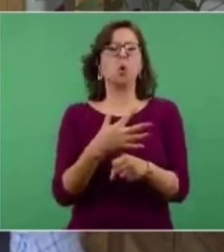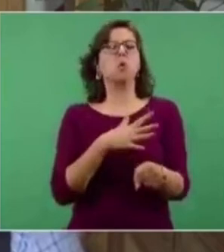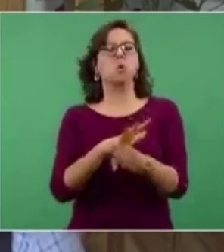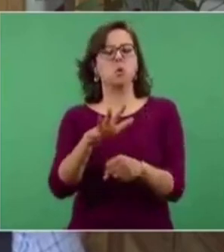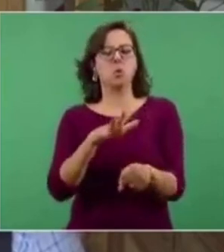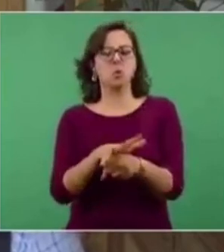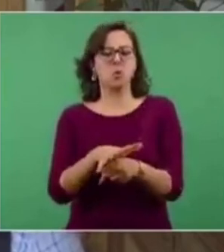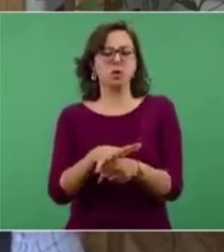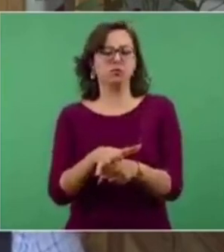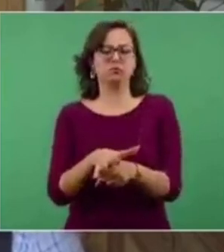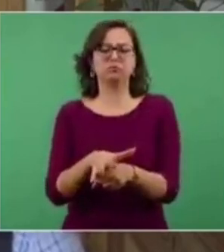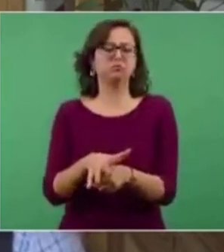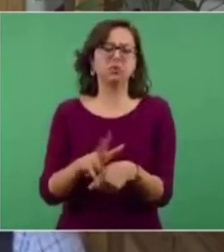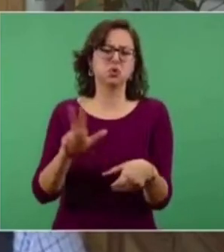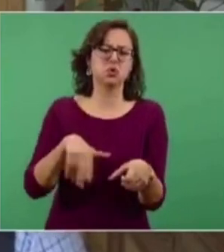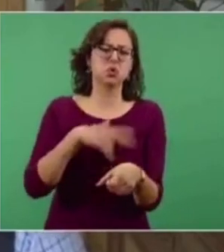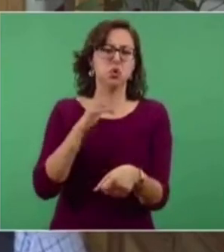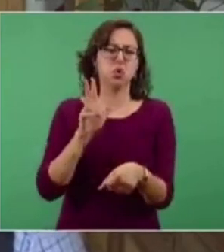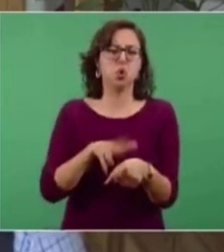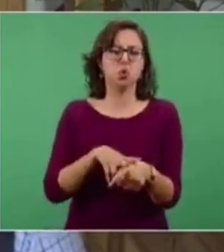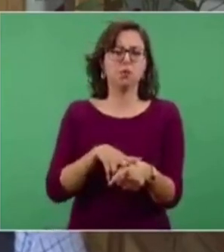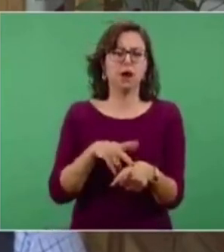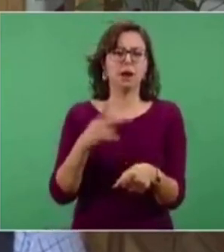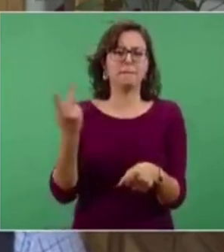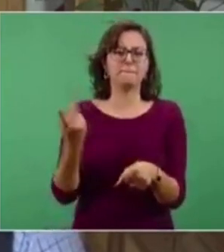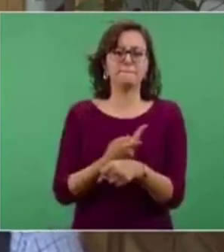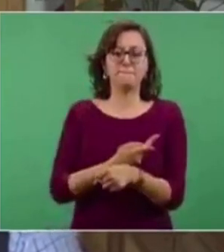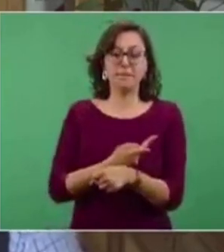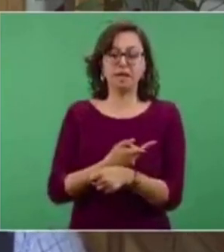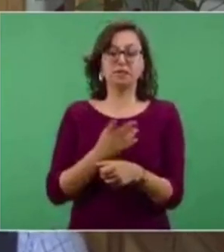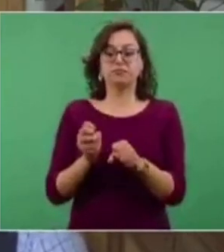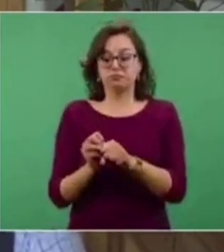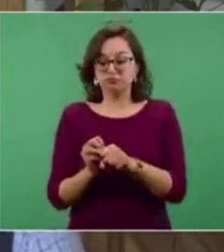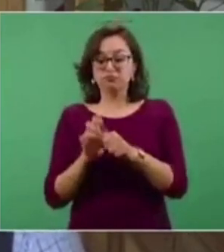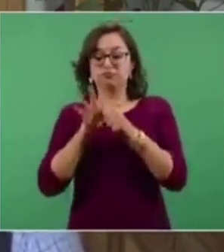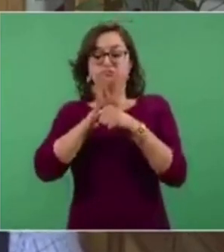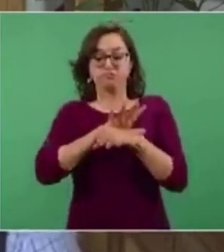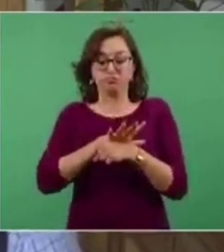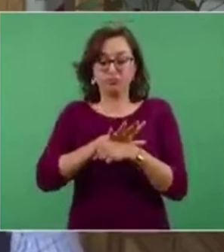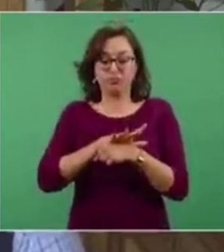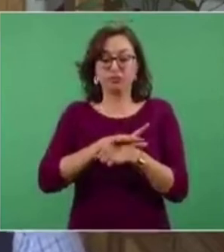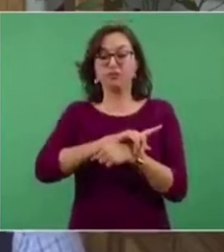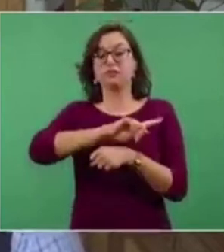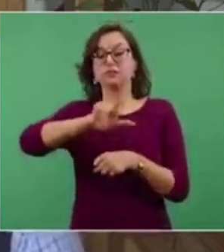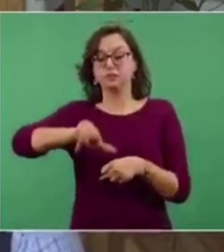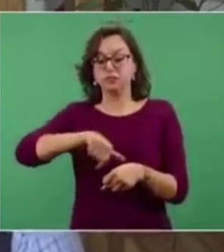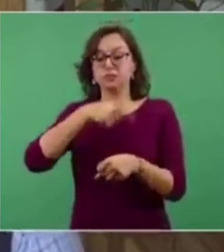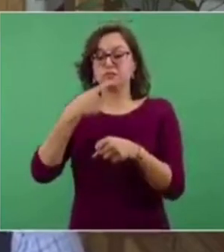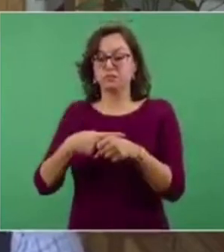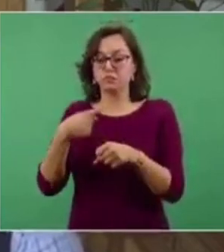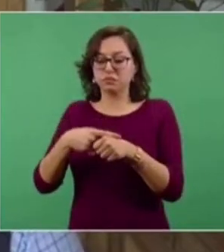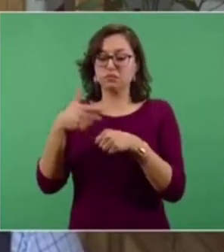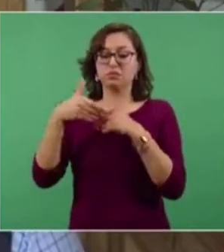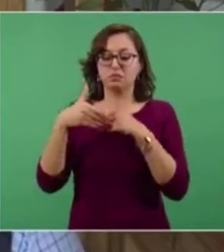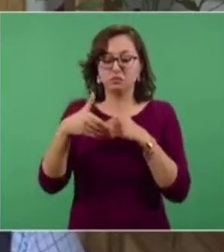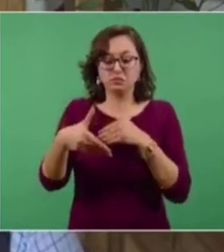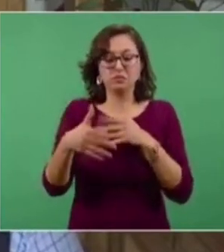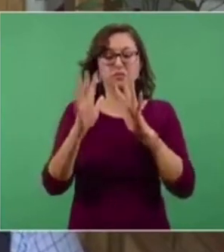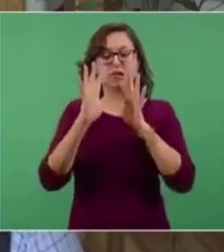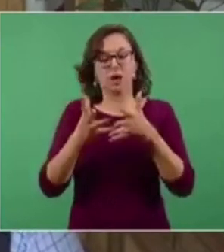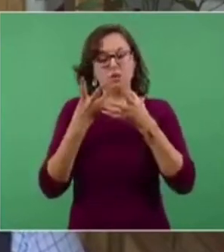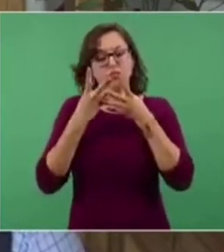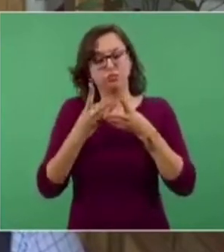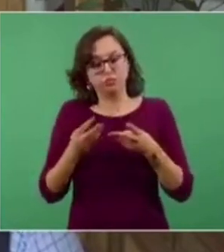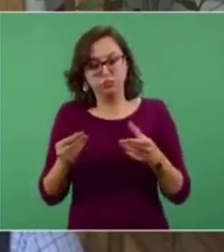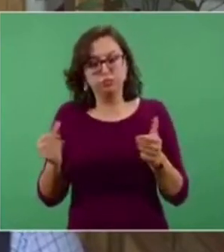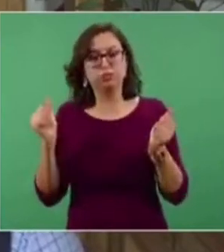los congruentes a un síndrome post-COVID, cuando la persona ya está en una fase de recuperación